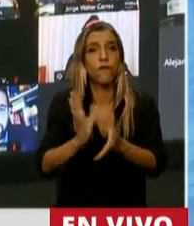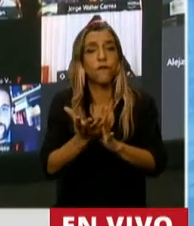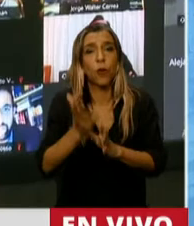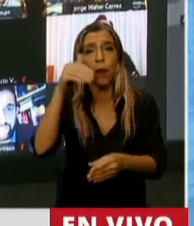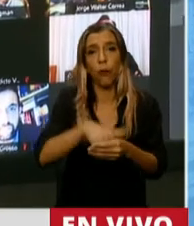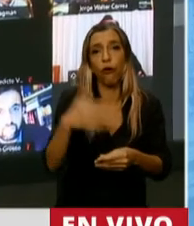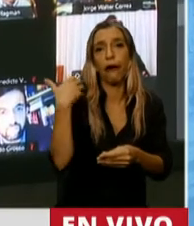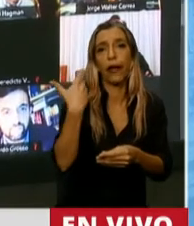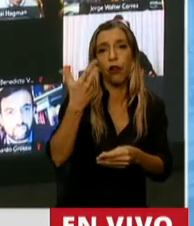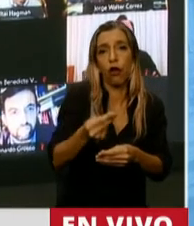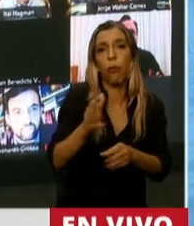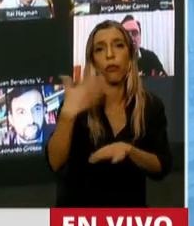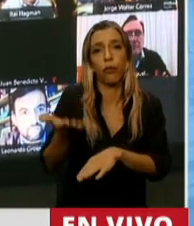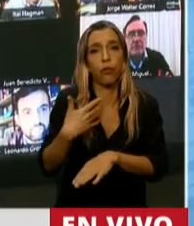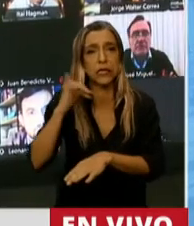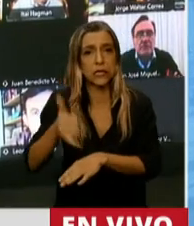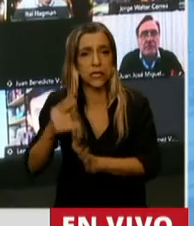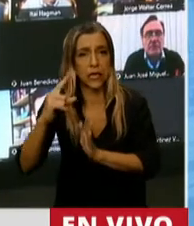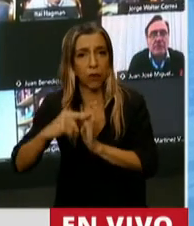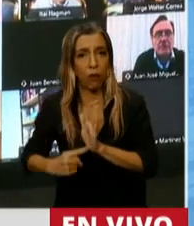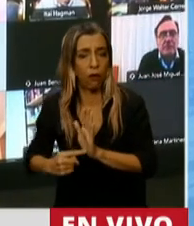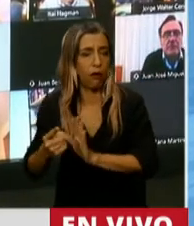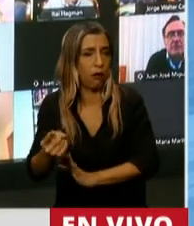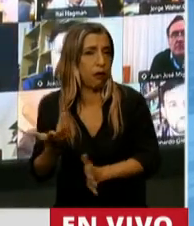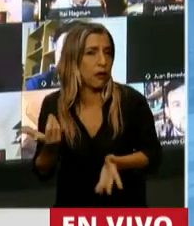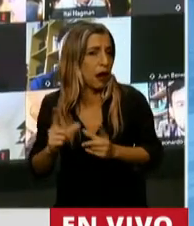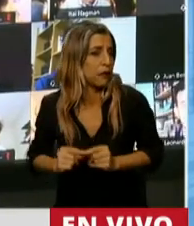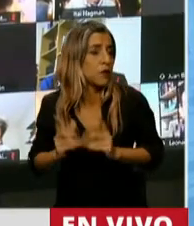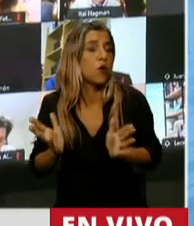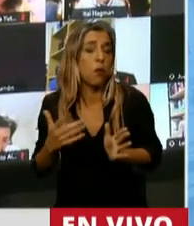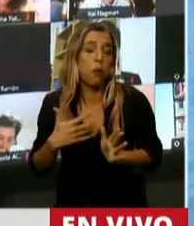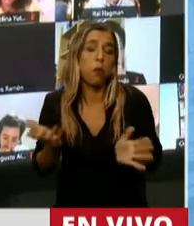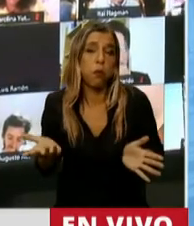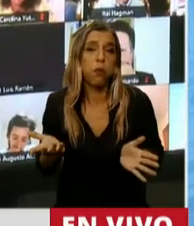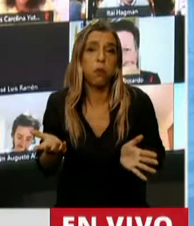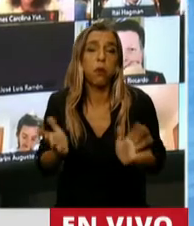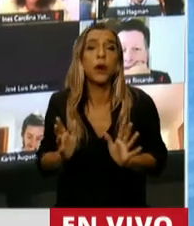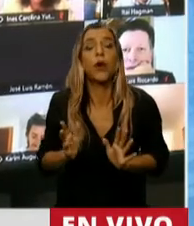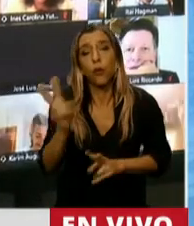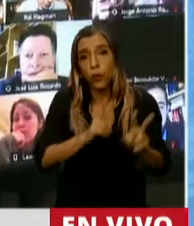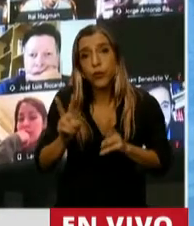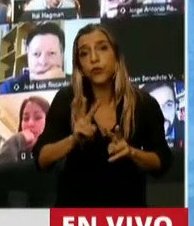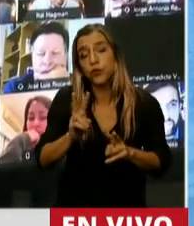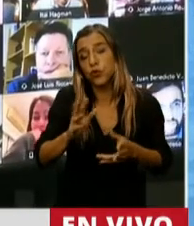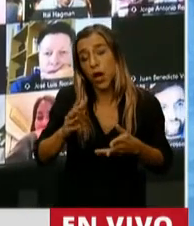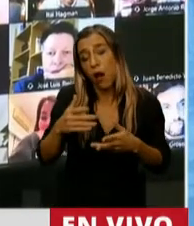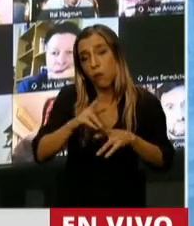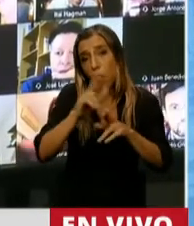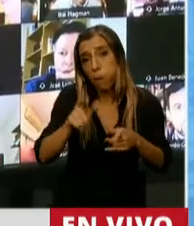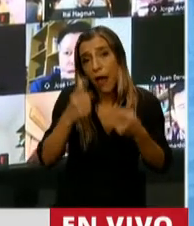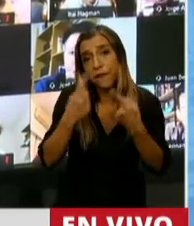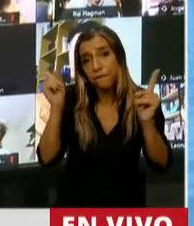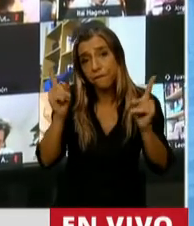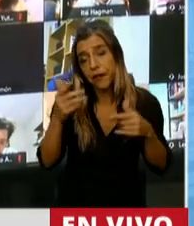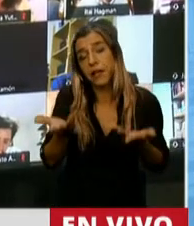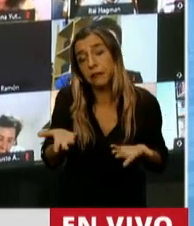clara que podríamos dar de empezar a transitar un camino distinto como se proponía, pero la verdad que pareciese